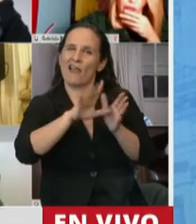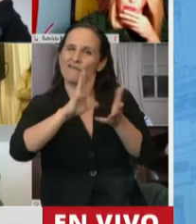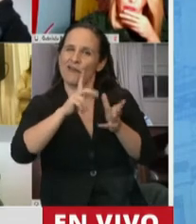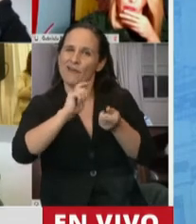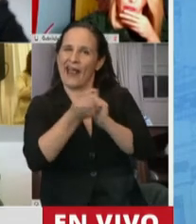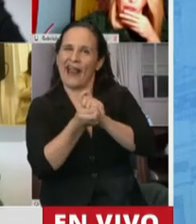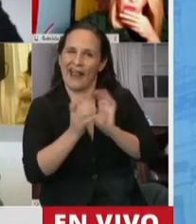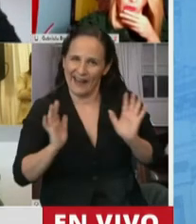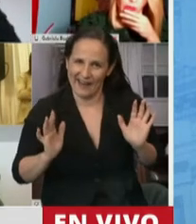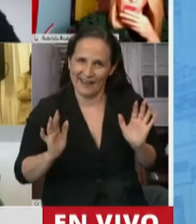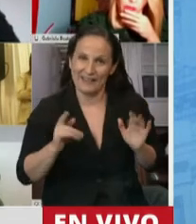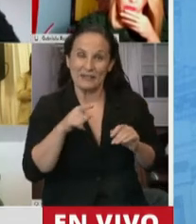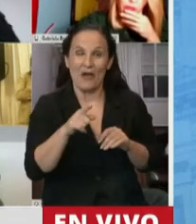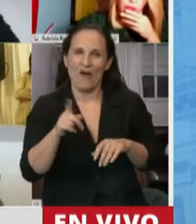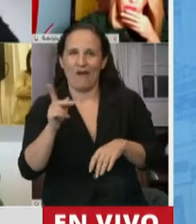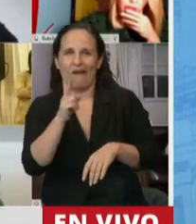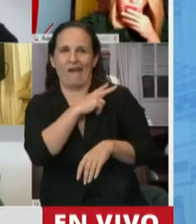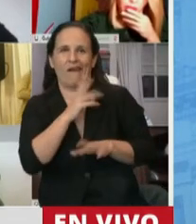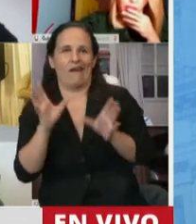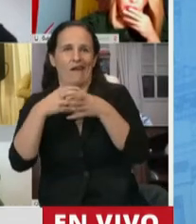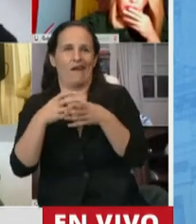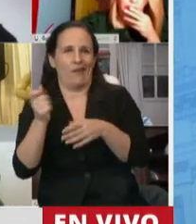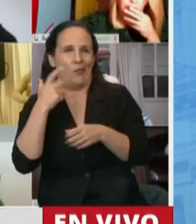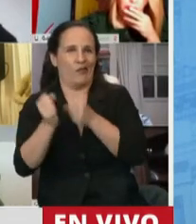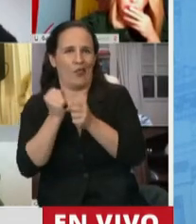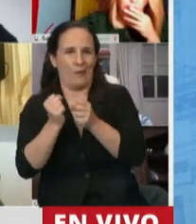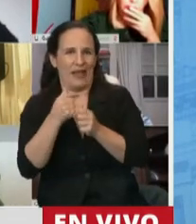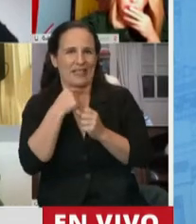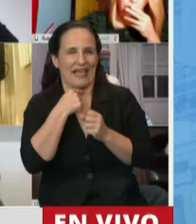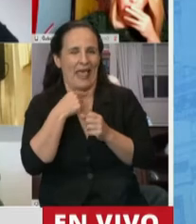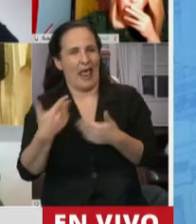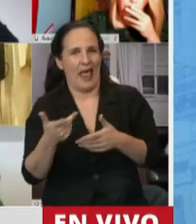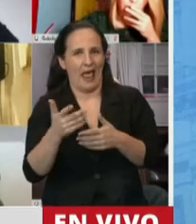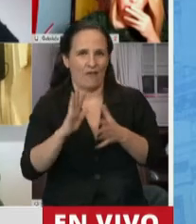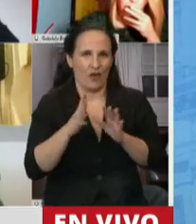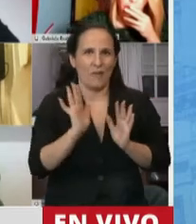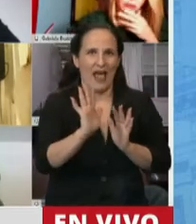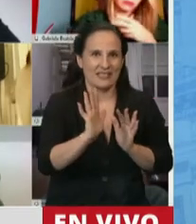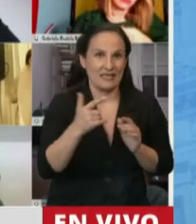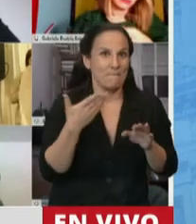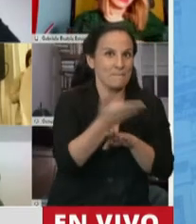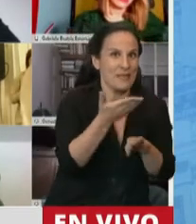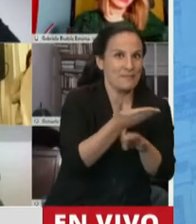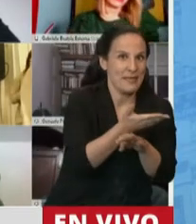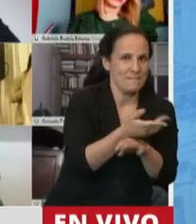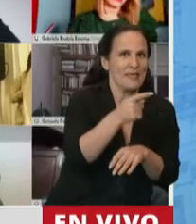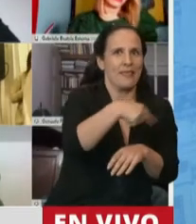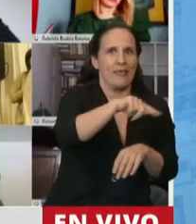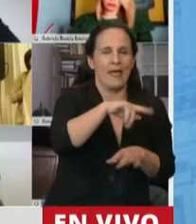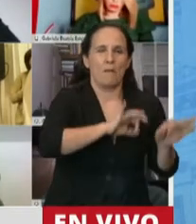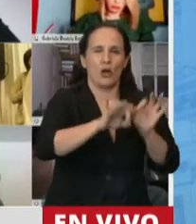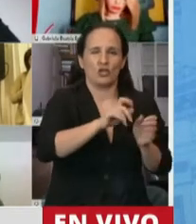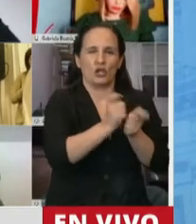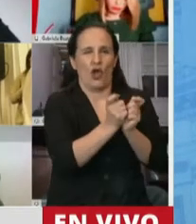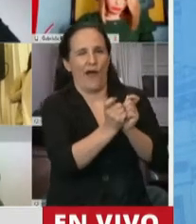intentan las patronales y creo que en algunas cosas se hicieron modificaciones a partir de esos pedidos en el dictamen o en los